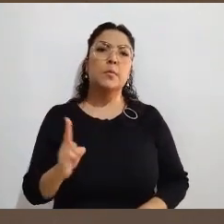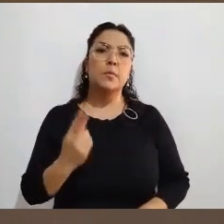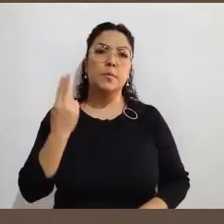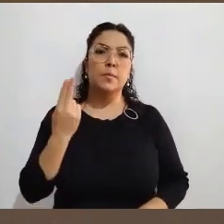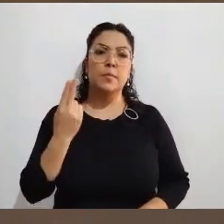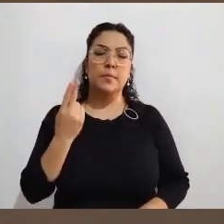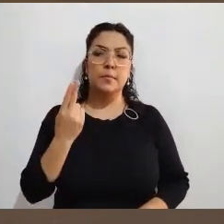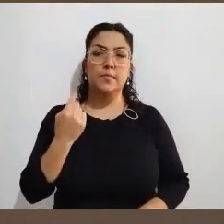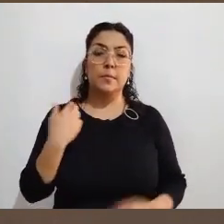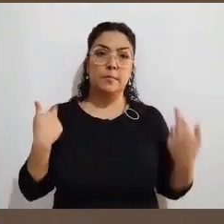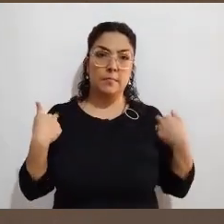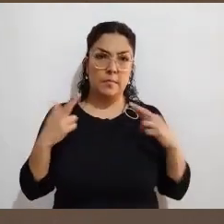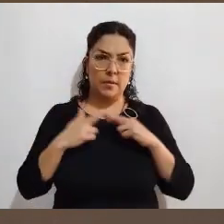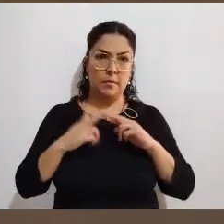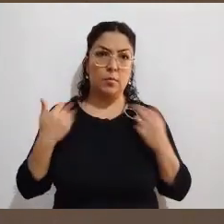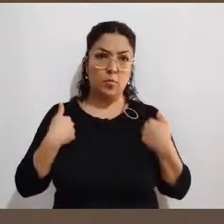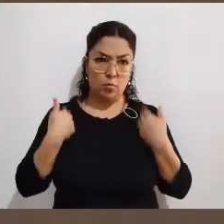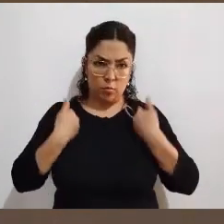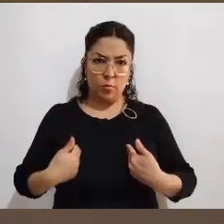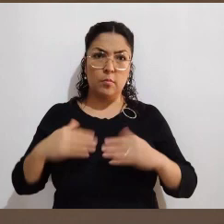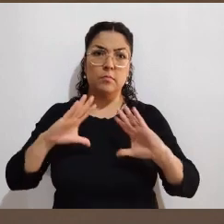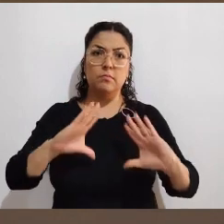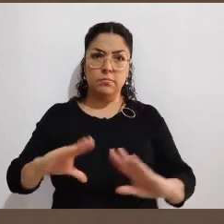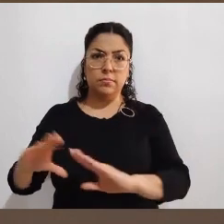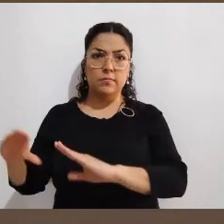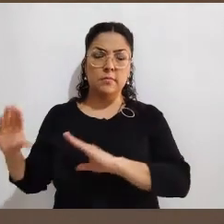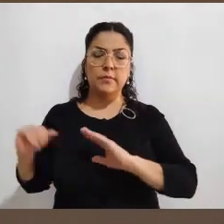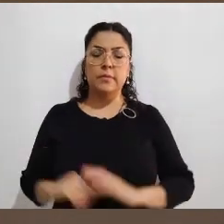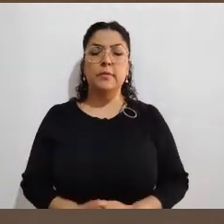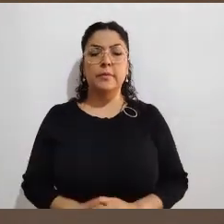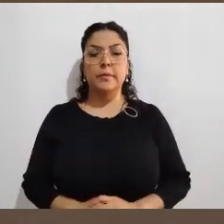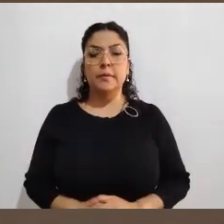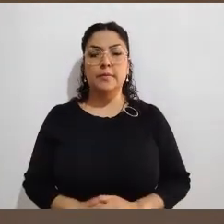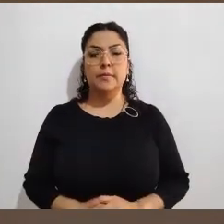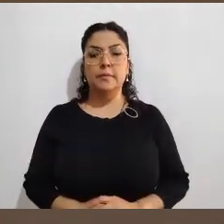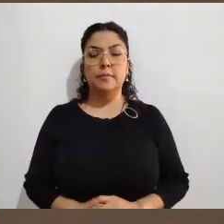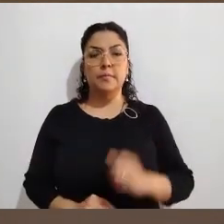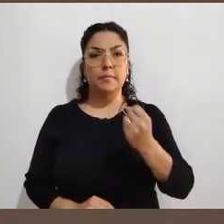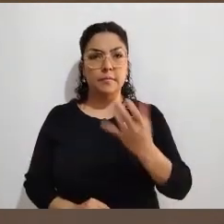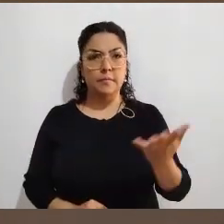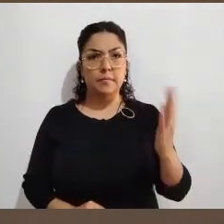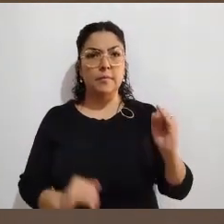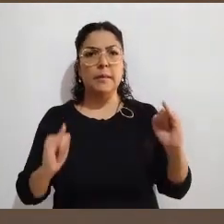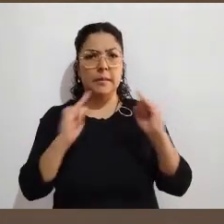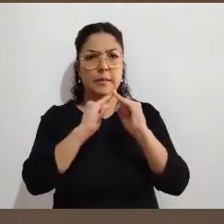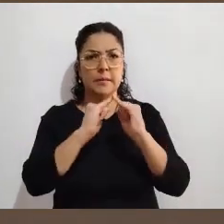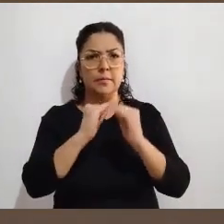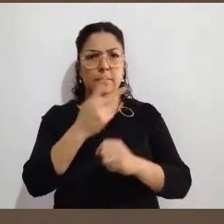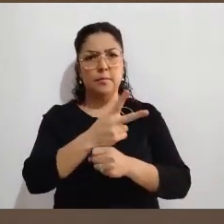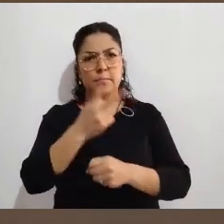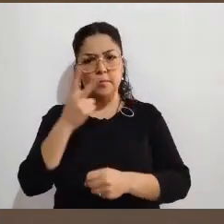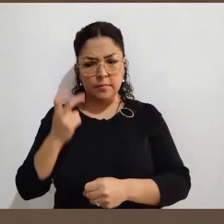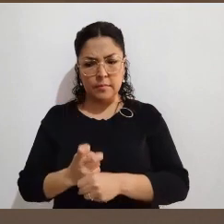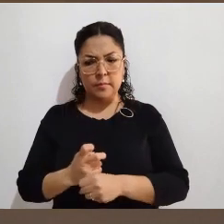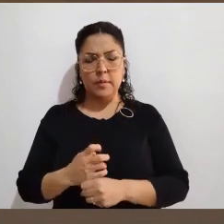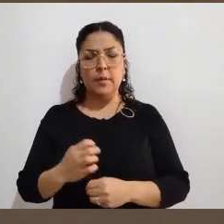clase, a invitación del entonces Instituto Electoral y de Participación Ciudadana, tuvimos a bien armar un equipo